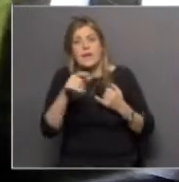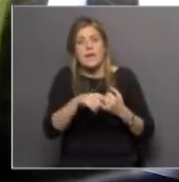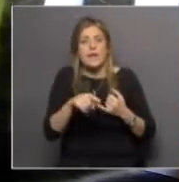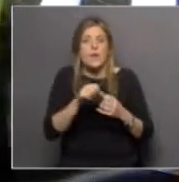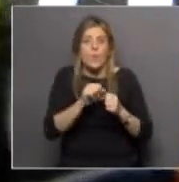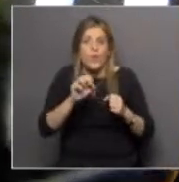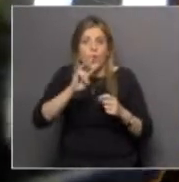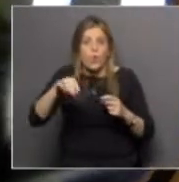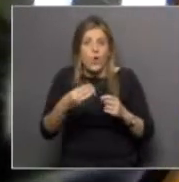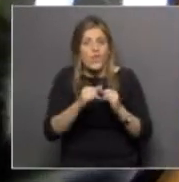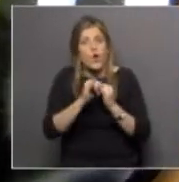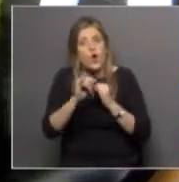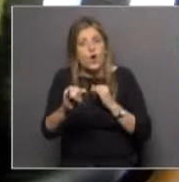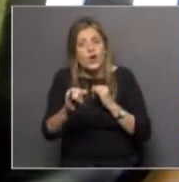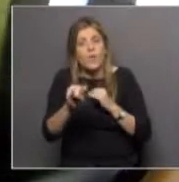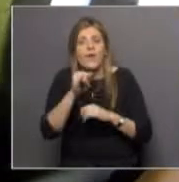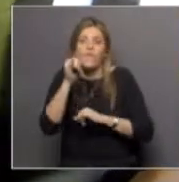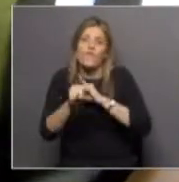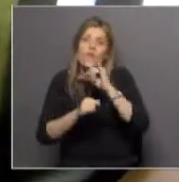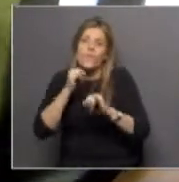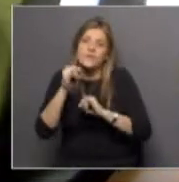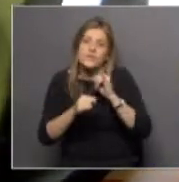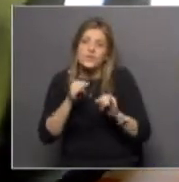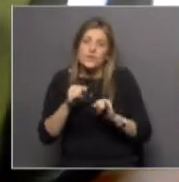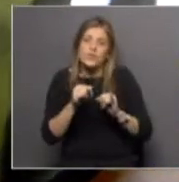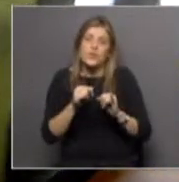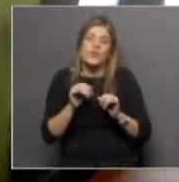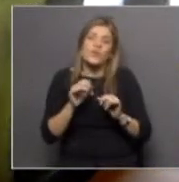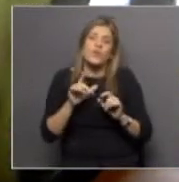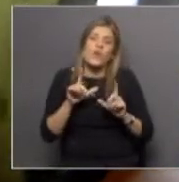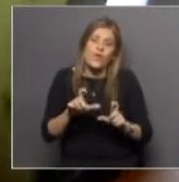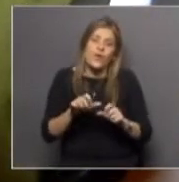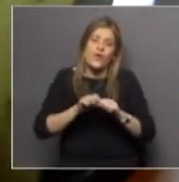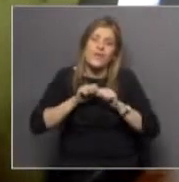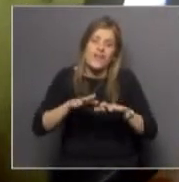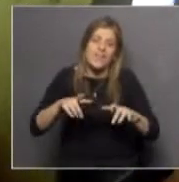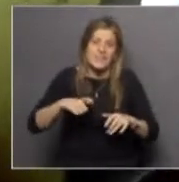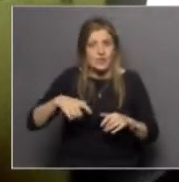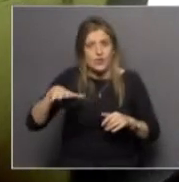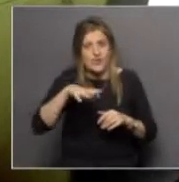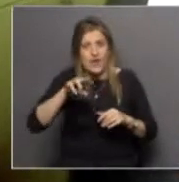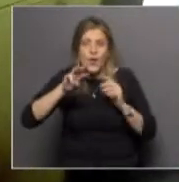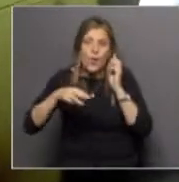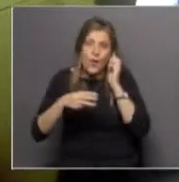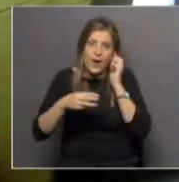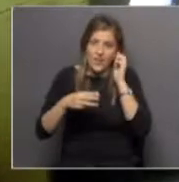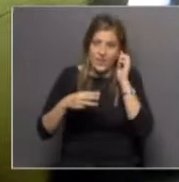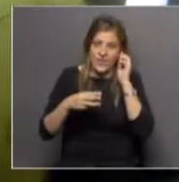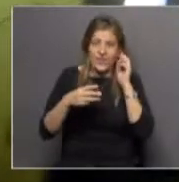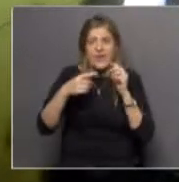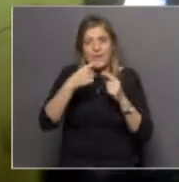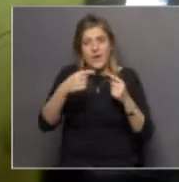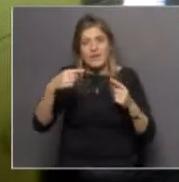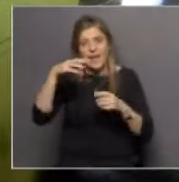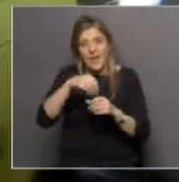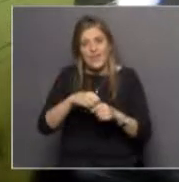y sobre todo insisto el correo electrónico están para eso y por supuesto las redes sociales la página web y las demás coordenadas